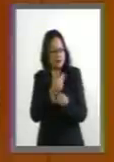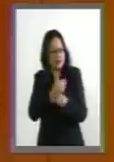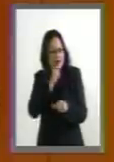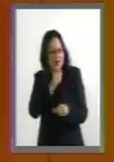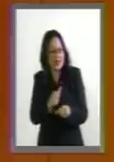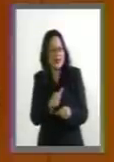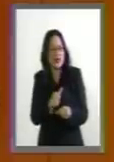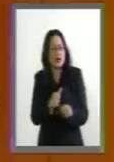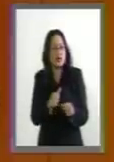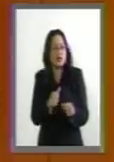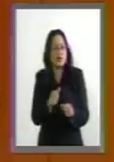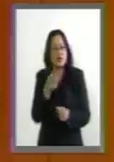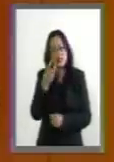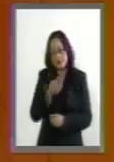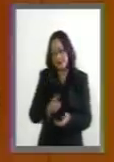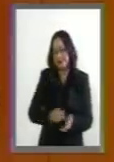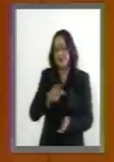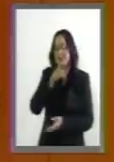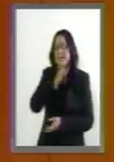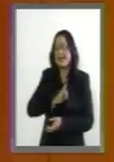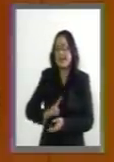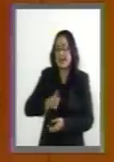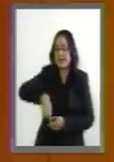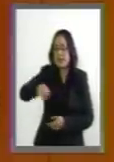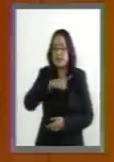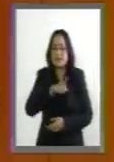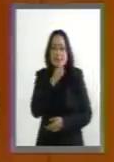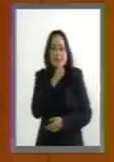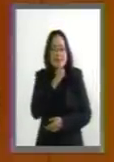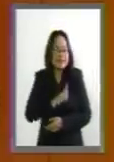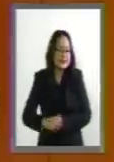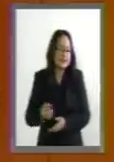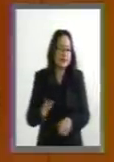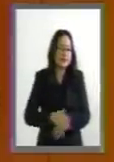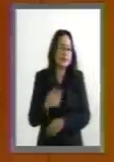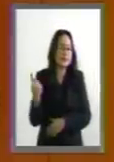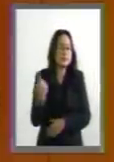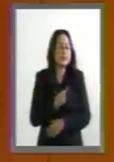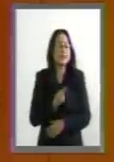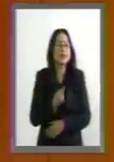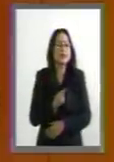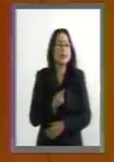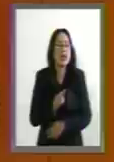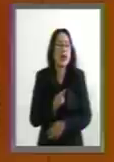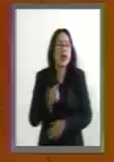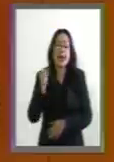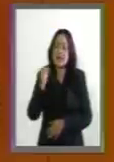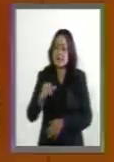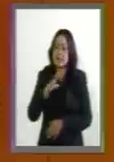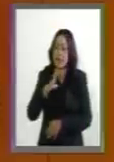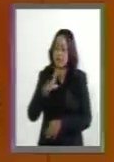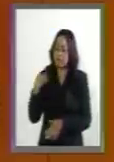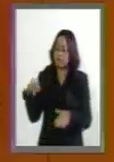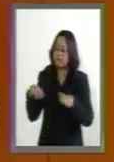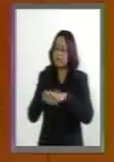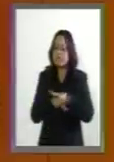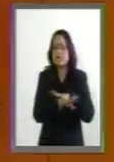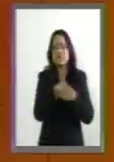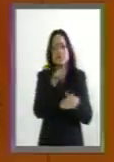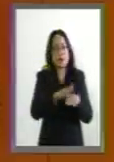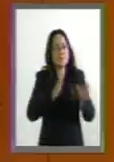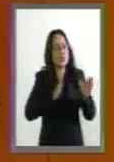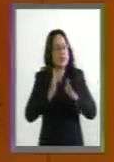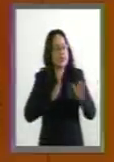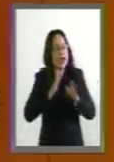Y es otra mentira más, es sin duda alguna la militarización de todos